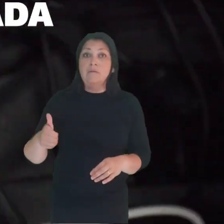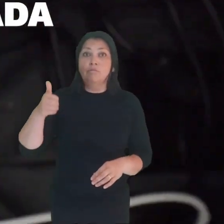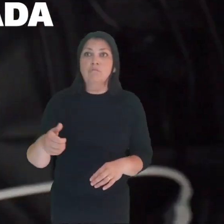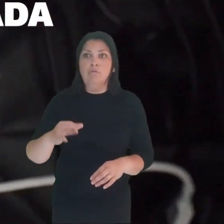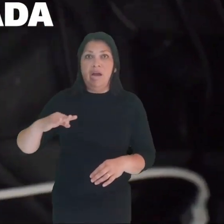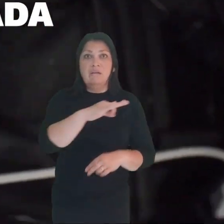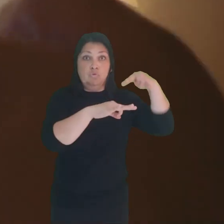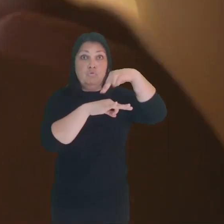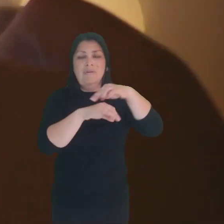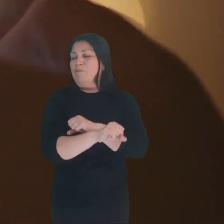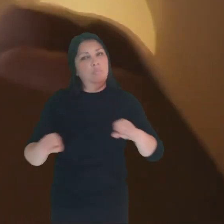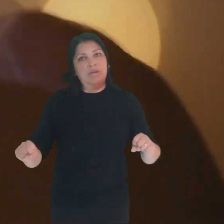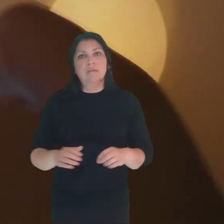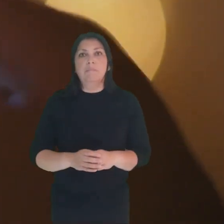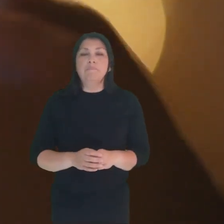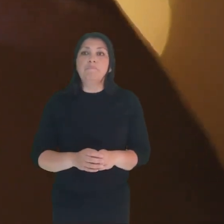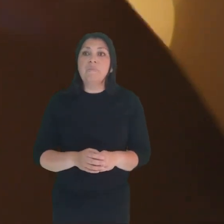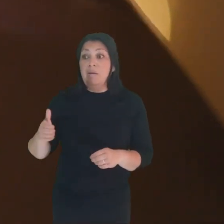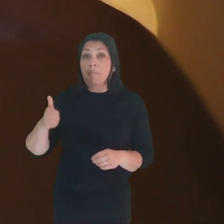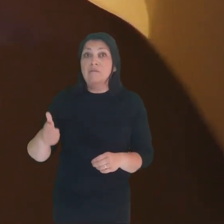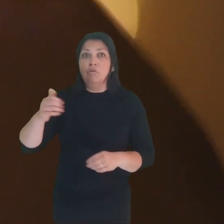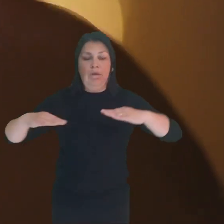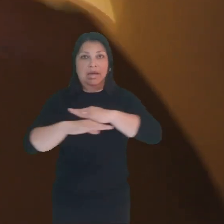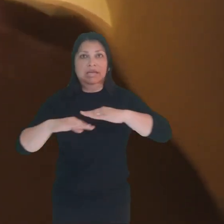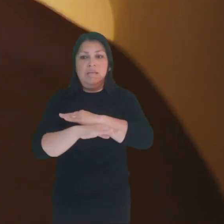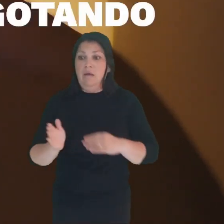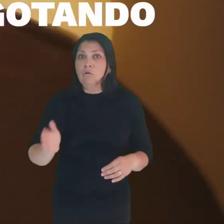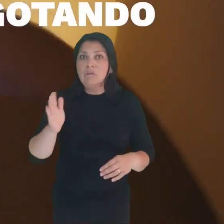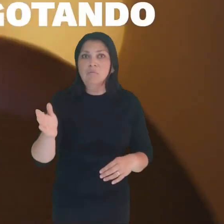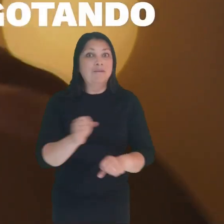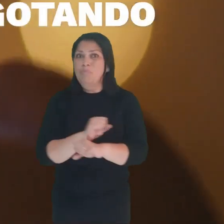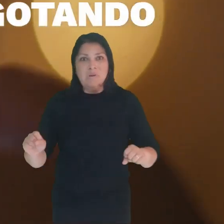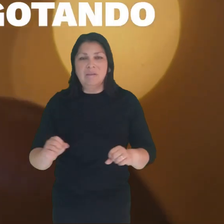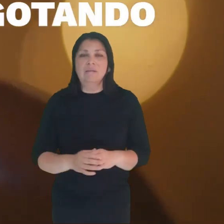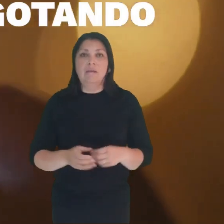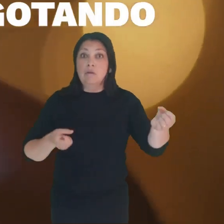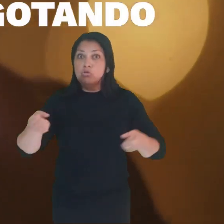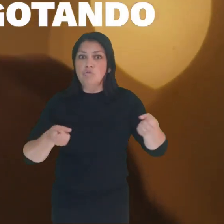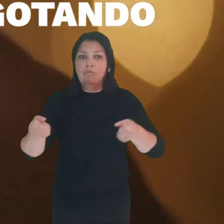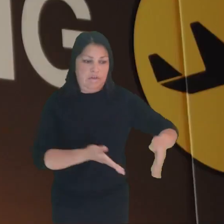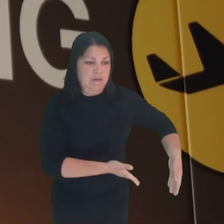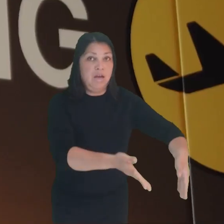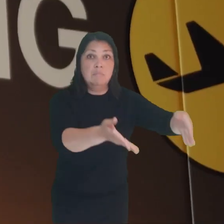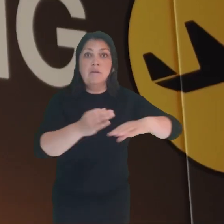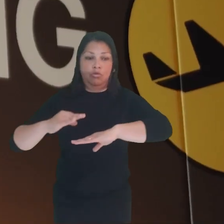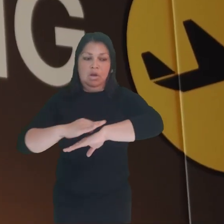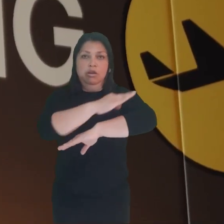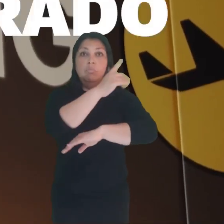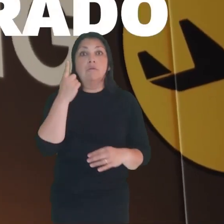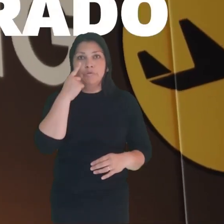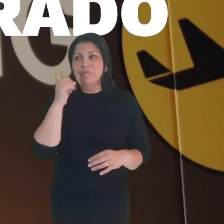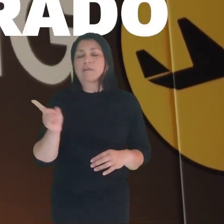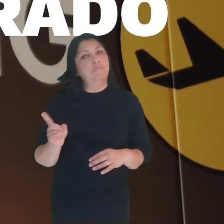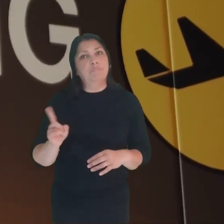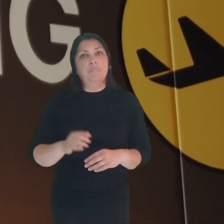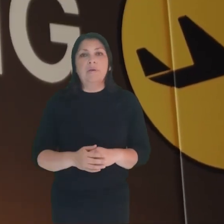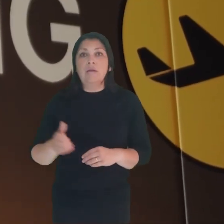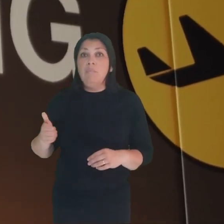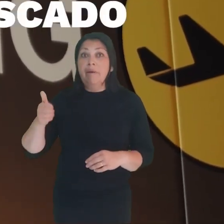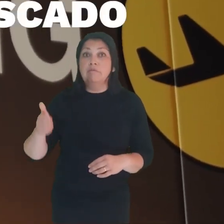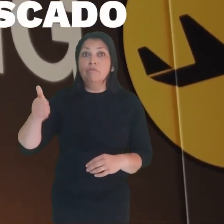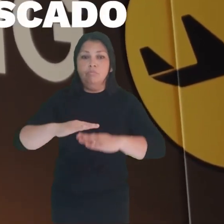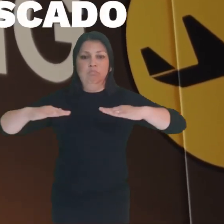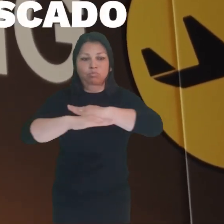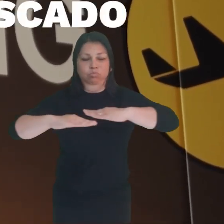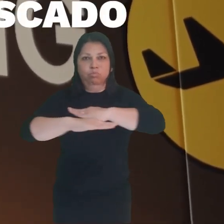en medio de la nada, e hizo varias llamadas telefónicas. El tiempo se estaba agotando. El check-in ya estaba cerrado y el